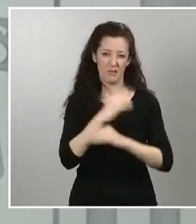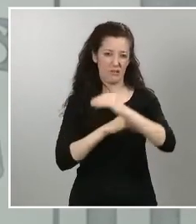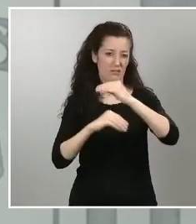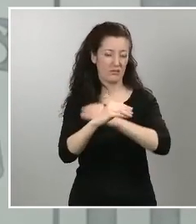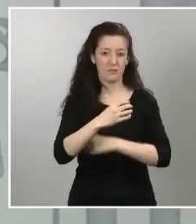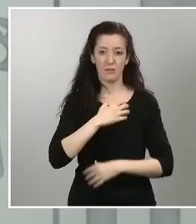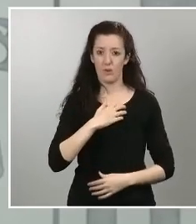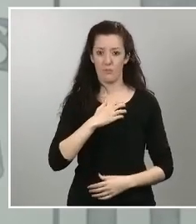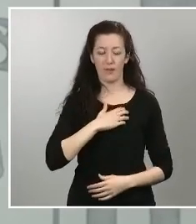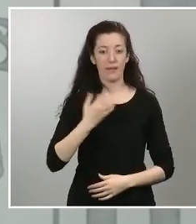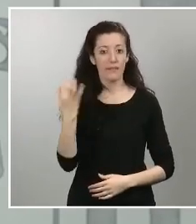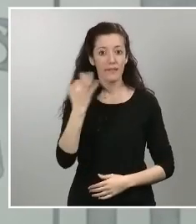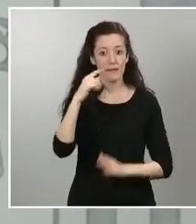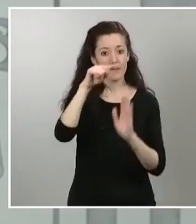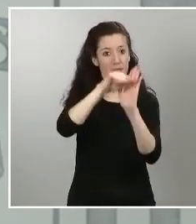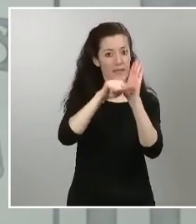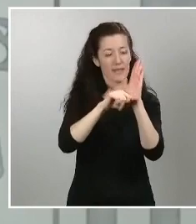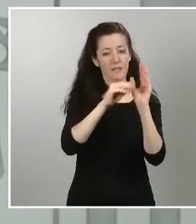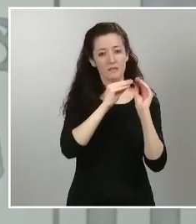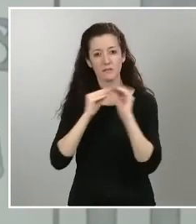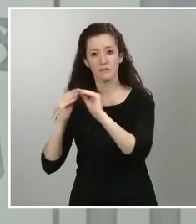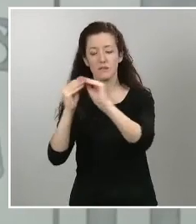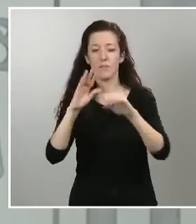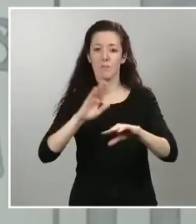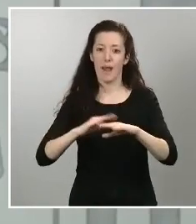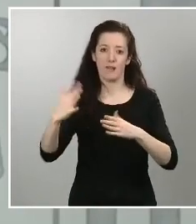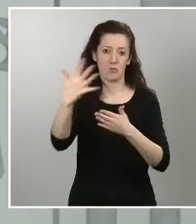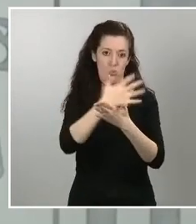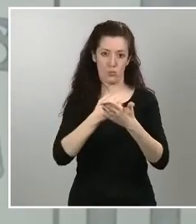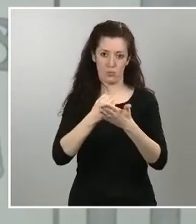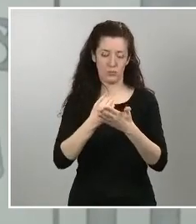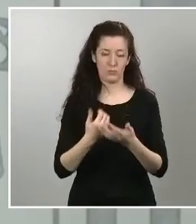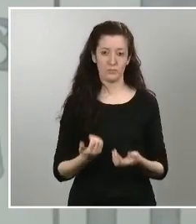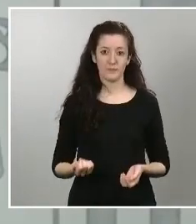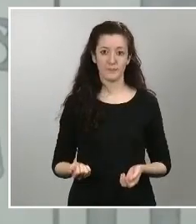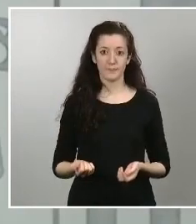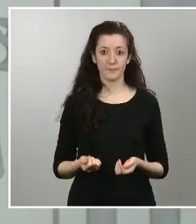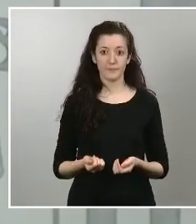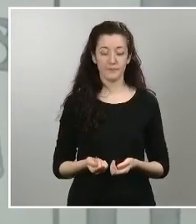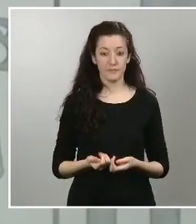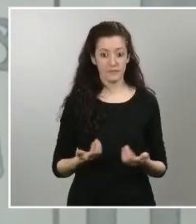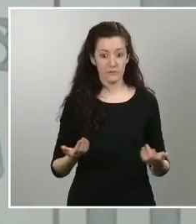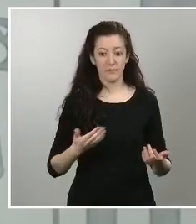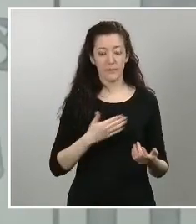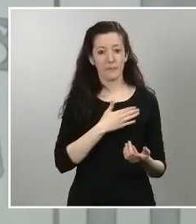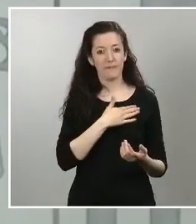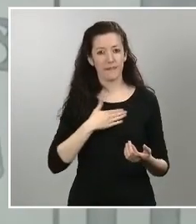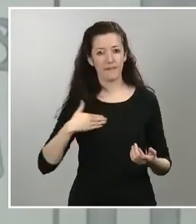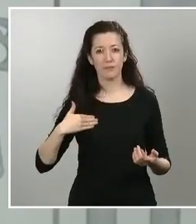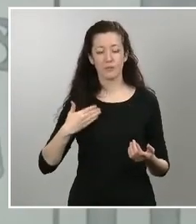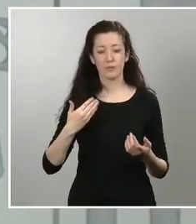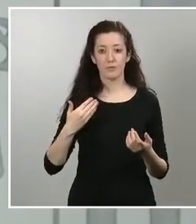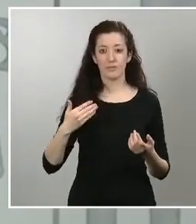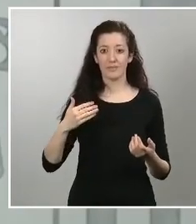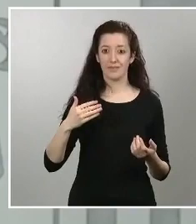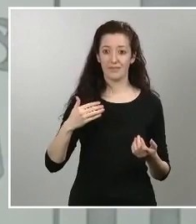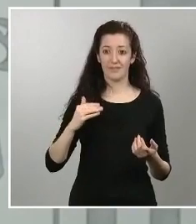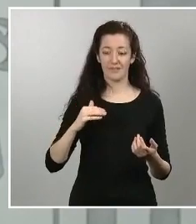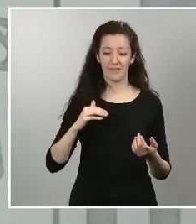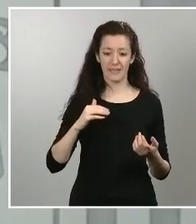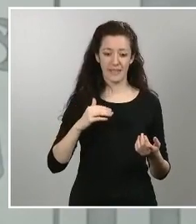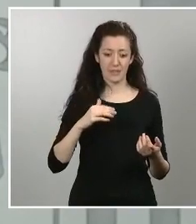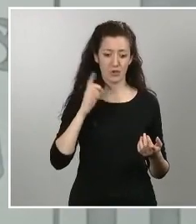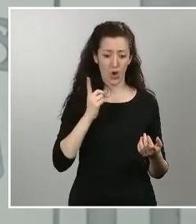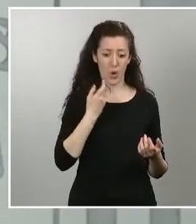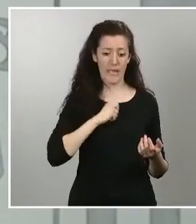comunidades autónomas que no tiene sentido es más diríamos que nuestra pretensión es que el conjunto de Europa pudiera actuar de manera unida